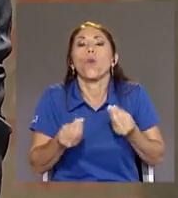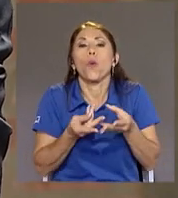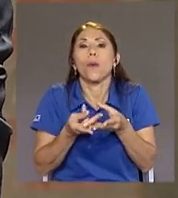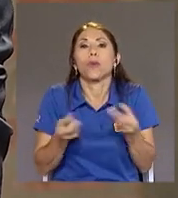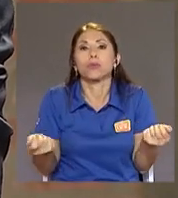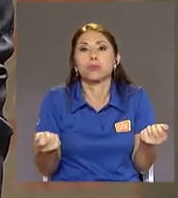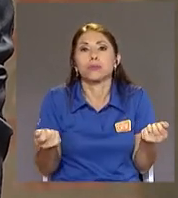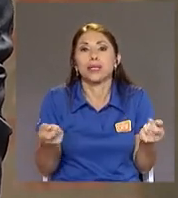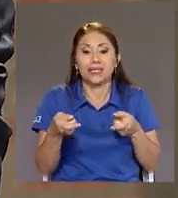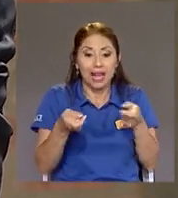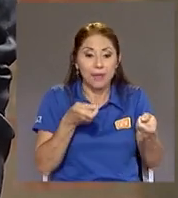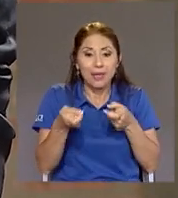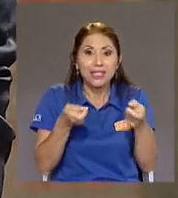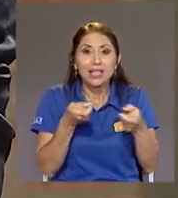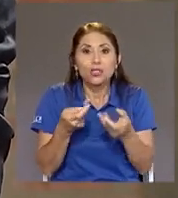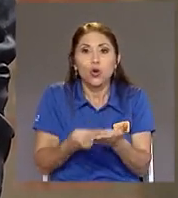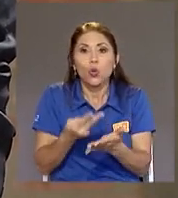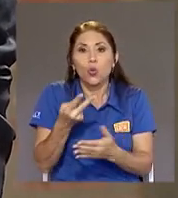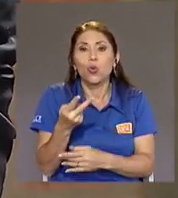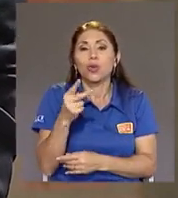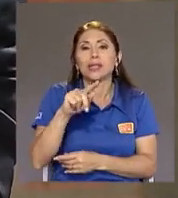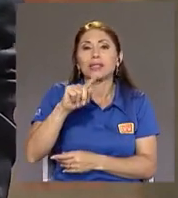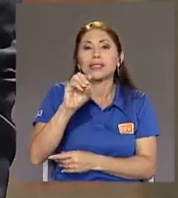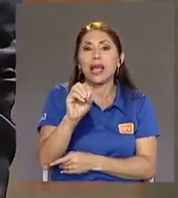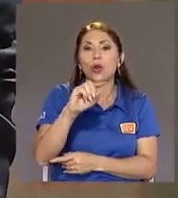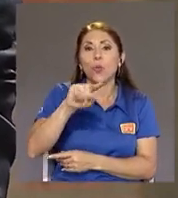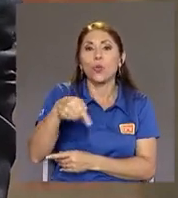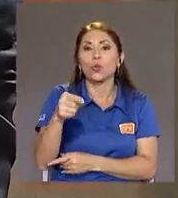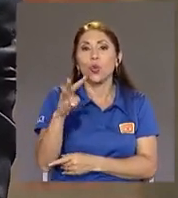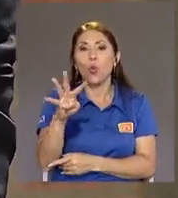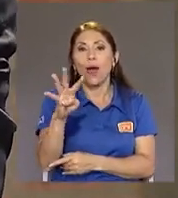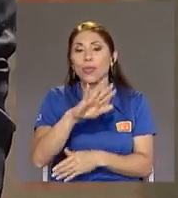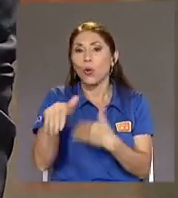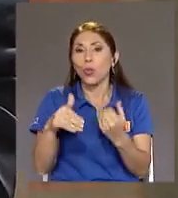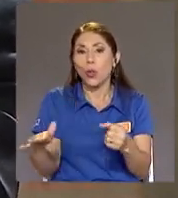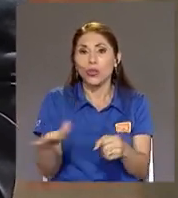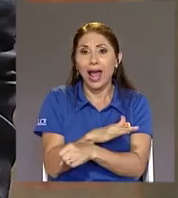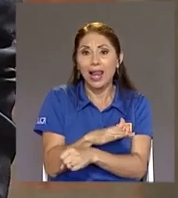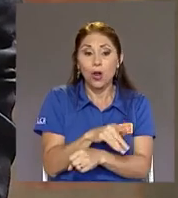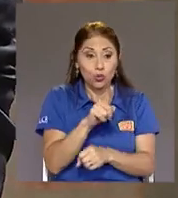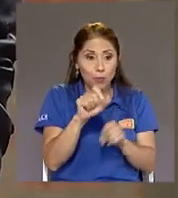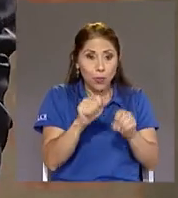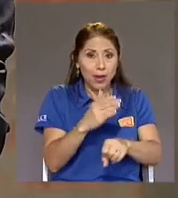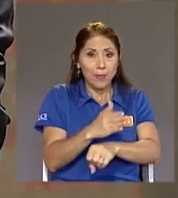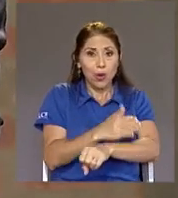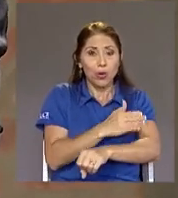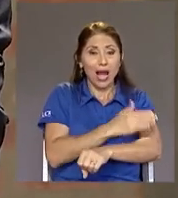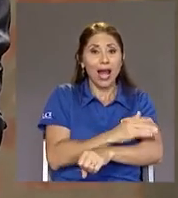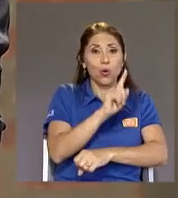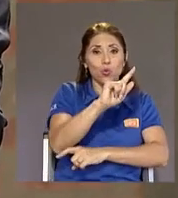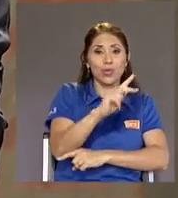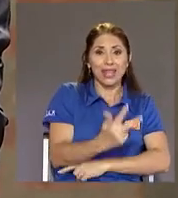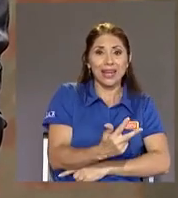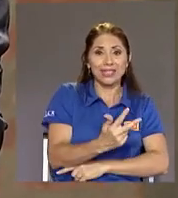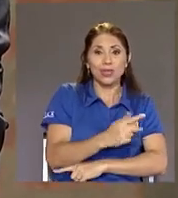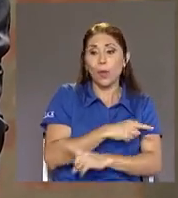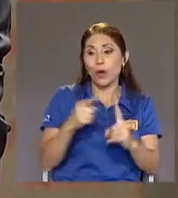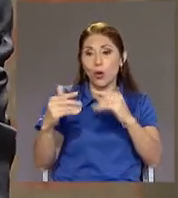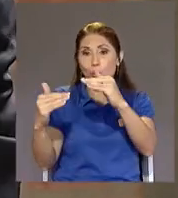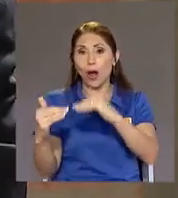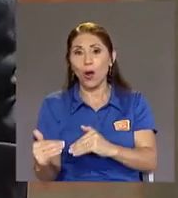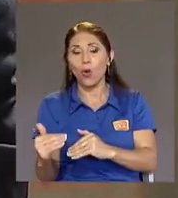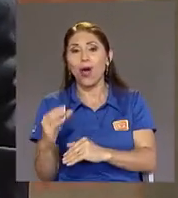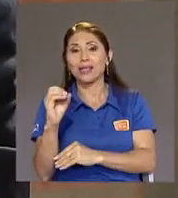% Total Vos podrías mejorarlo Un tercio Lo bajaste 0.4% 0.3% Seguís teniendo 25